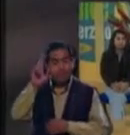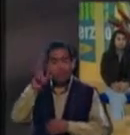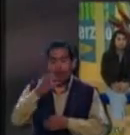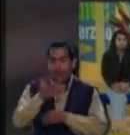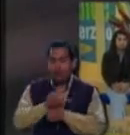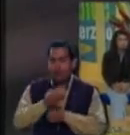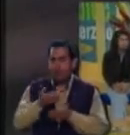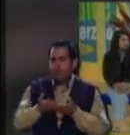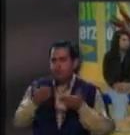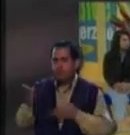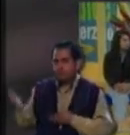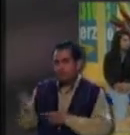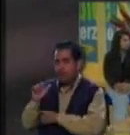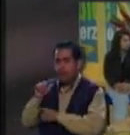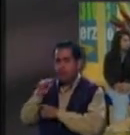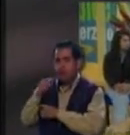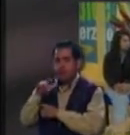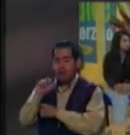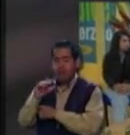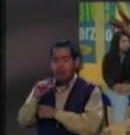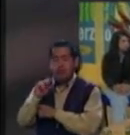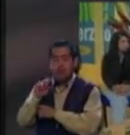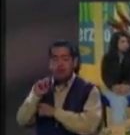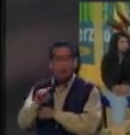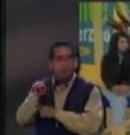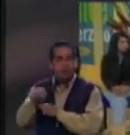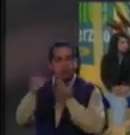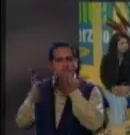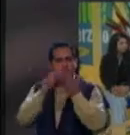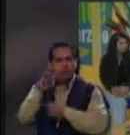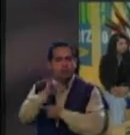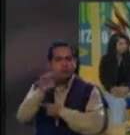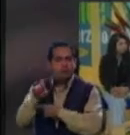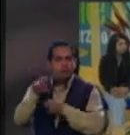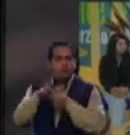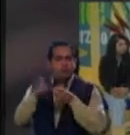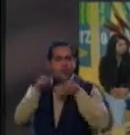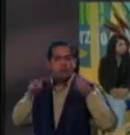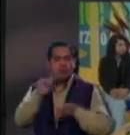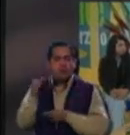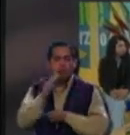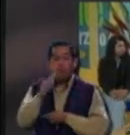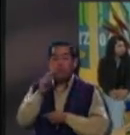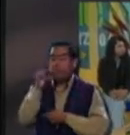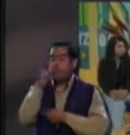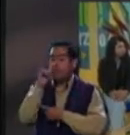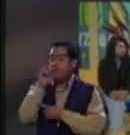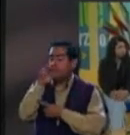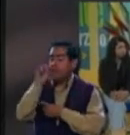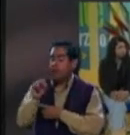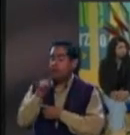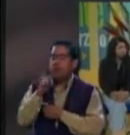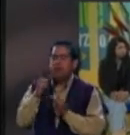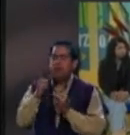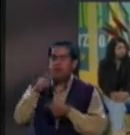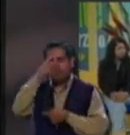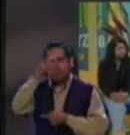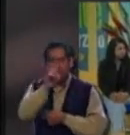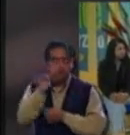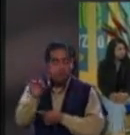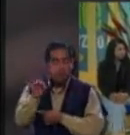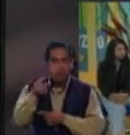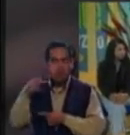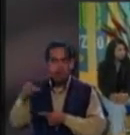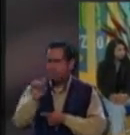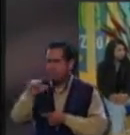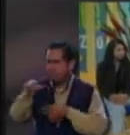¿Qué tal? Hoy se encuentra con nosotros Ángela Salazar Acededo. Ella estudió la maestría en desarrollo humano en la Universidad Iberoamericana de la Ciudad de